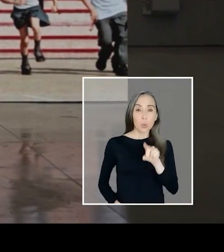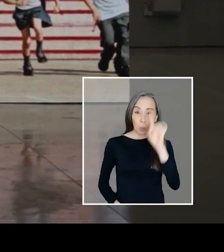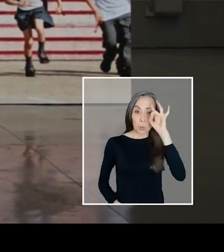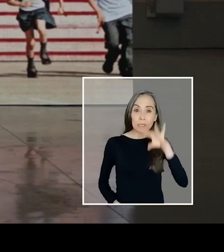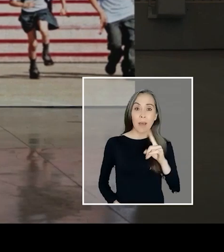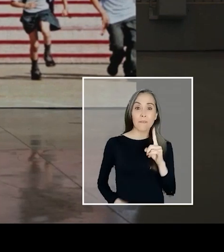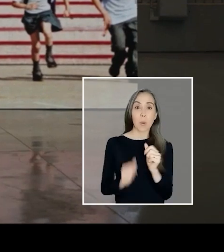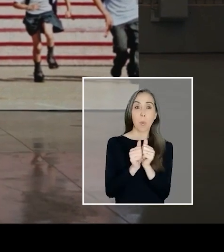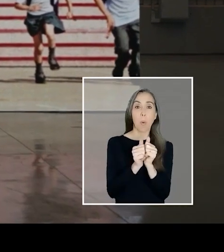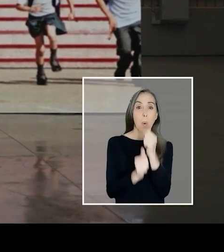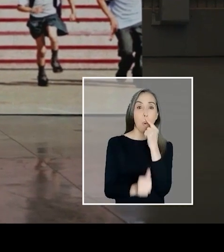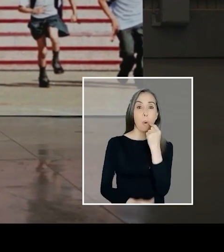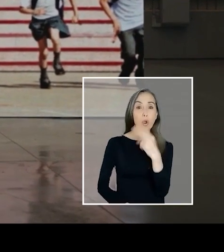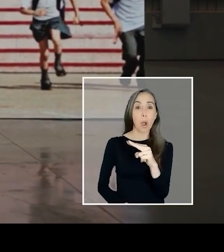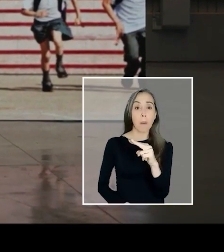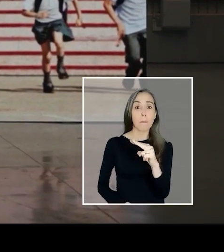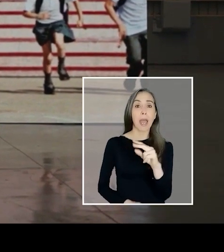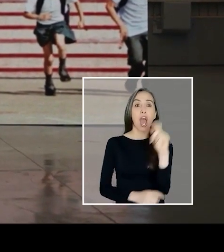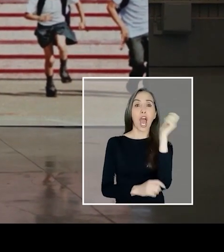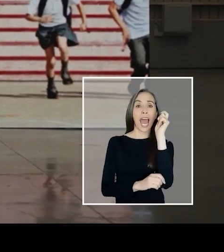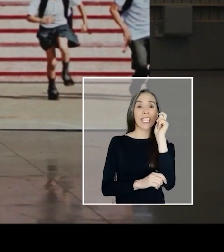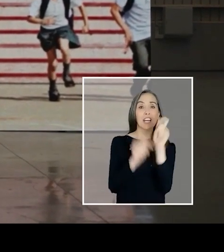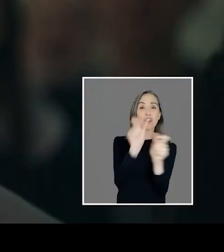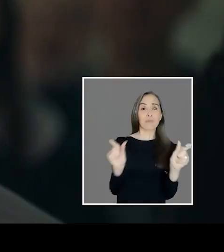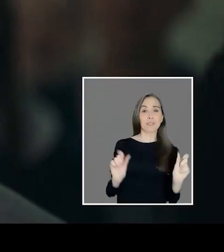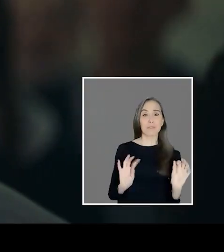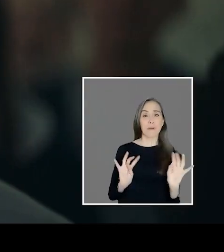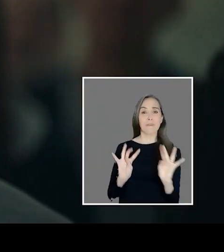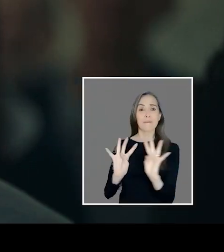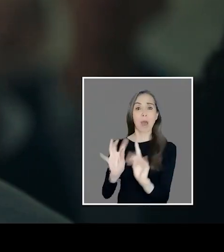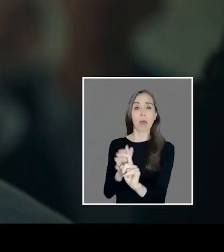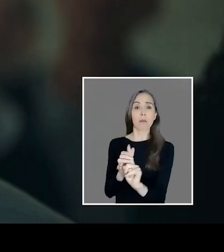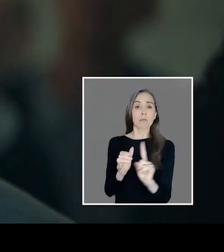¿sabes que uno de tus compañeros se aísla en los recreos?